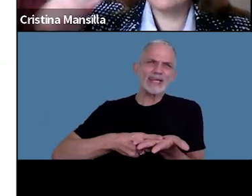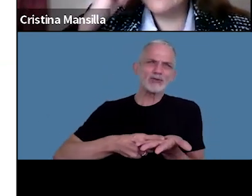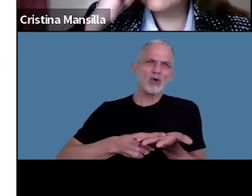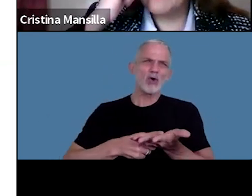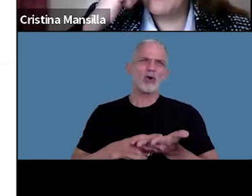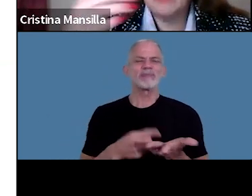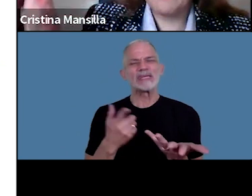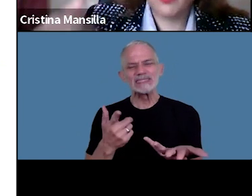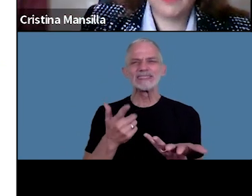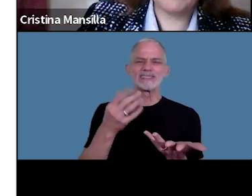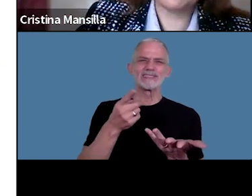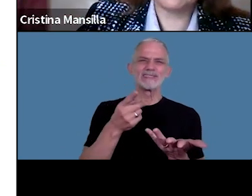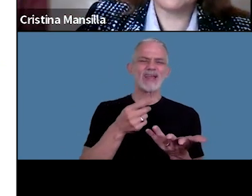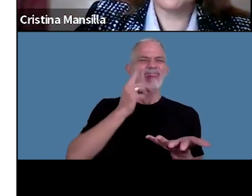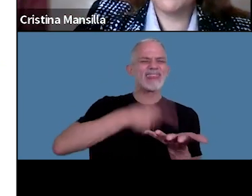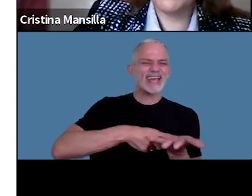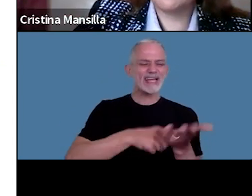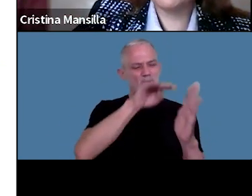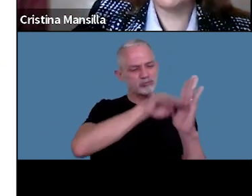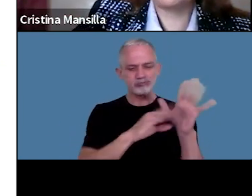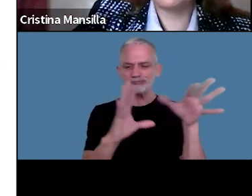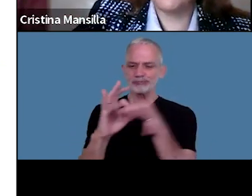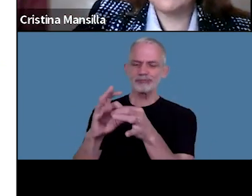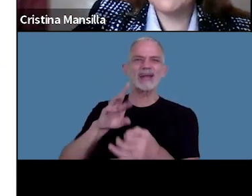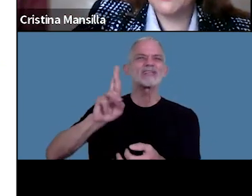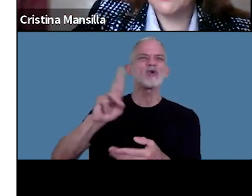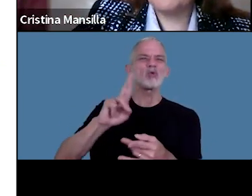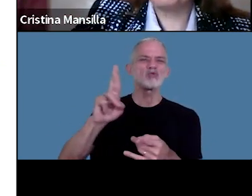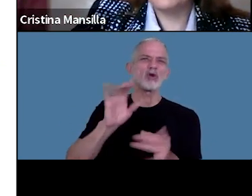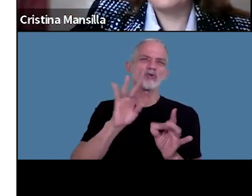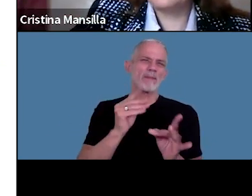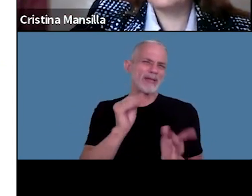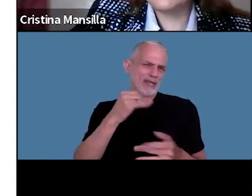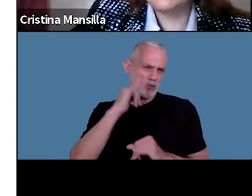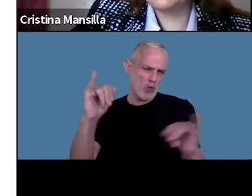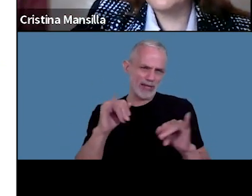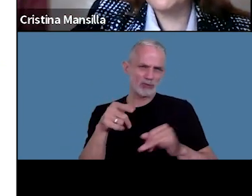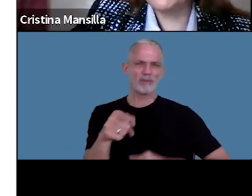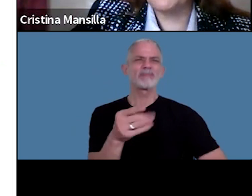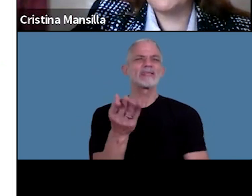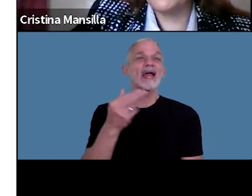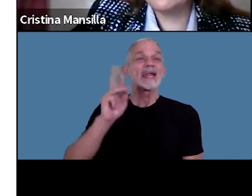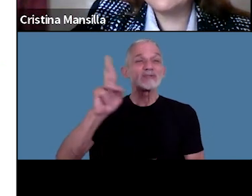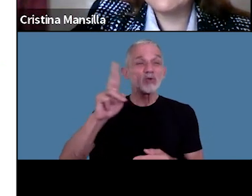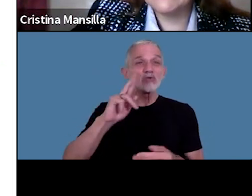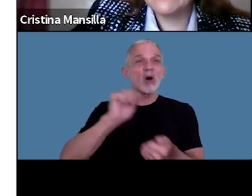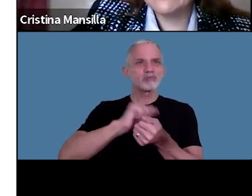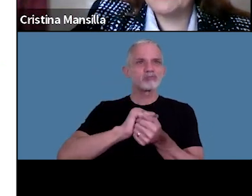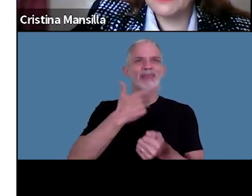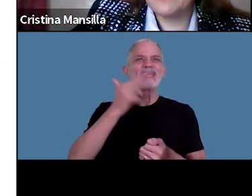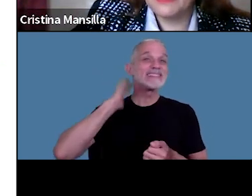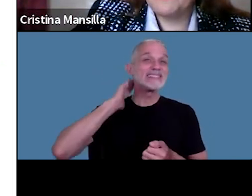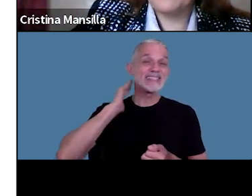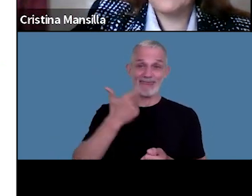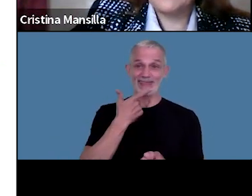en realidad se plasma nuevamente en la resolución solamente lo menciono esta resolución se publicó el 16